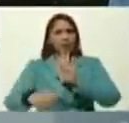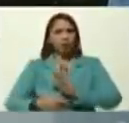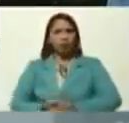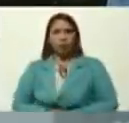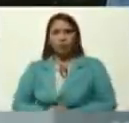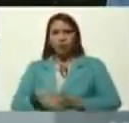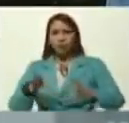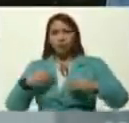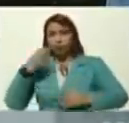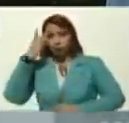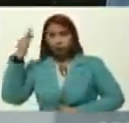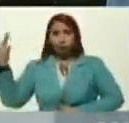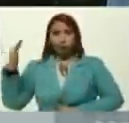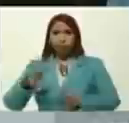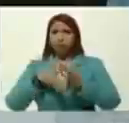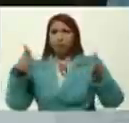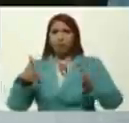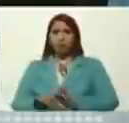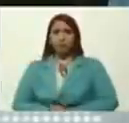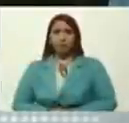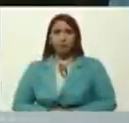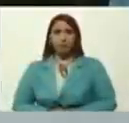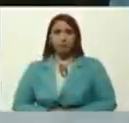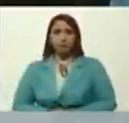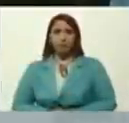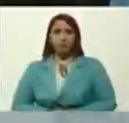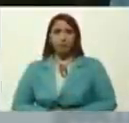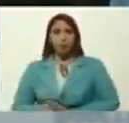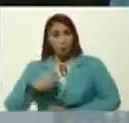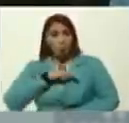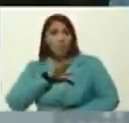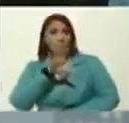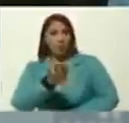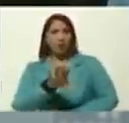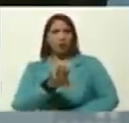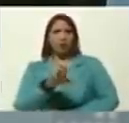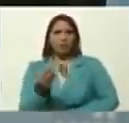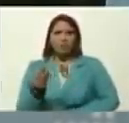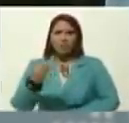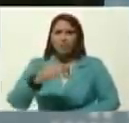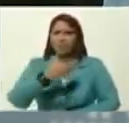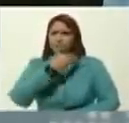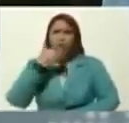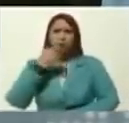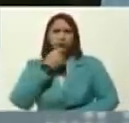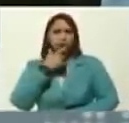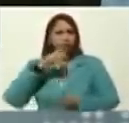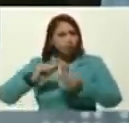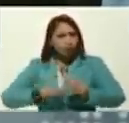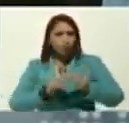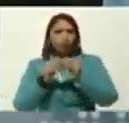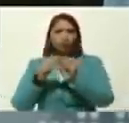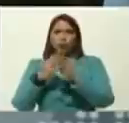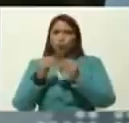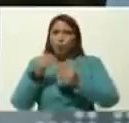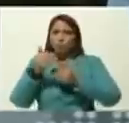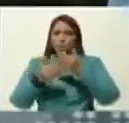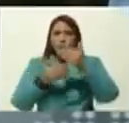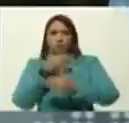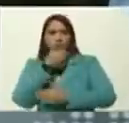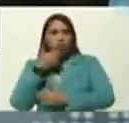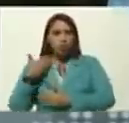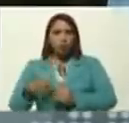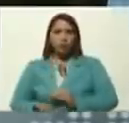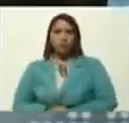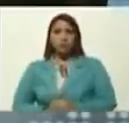a soñar en grande, a que nuestro país, sea cada vez más bonito, a que todo mejore, a que